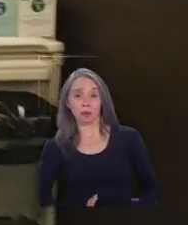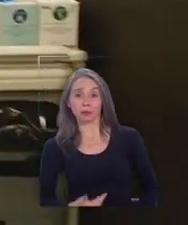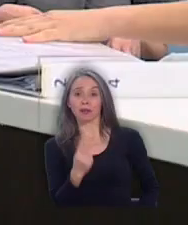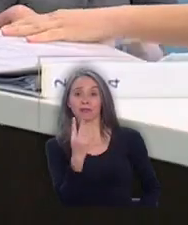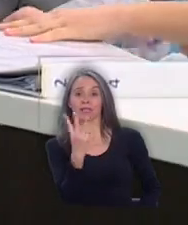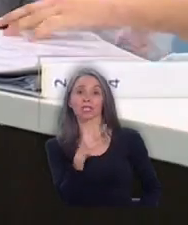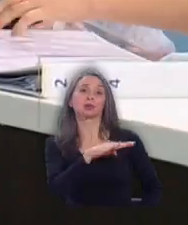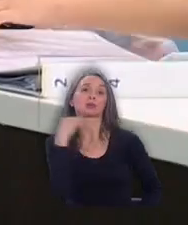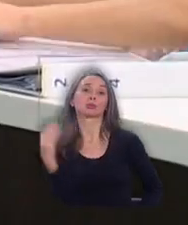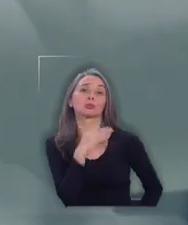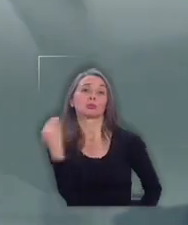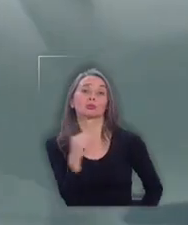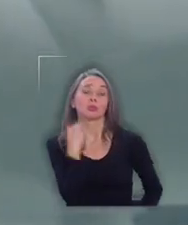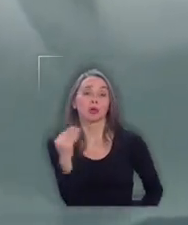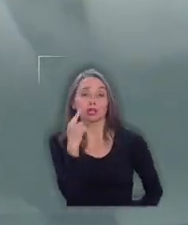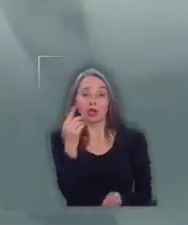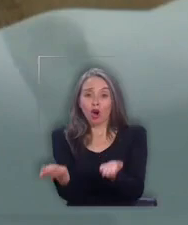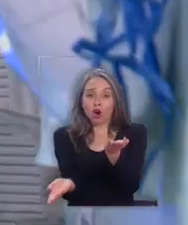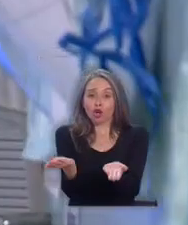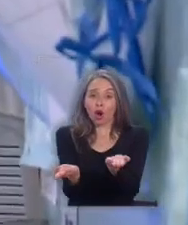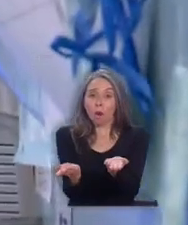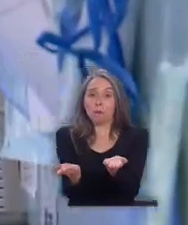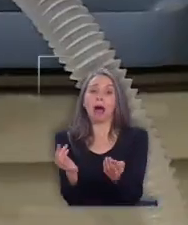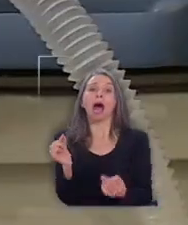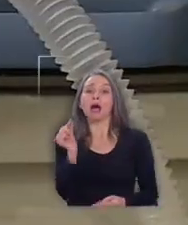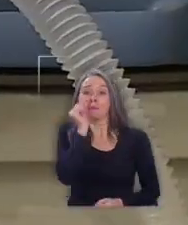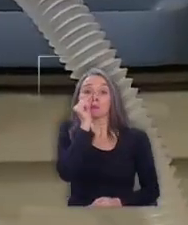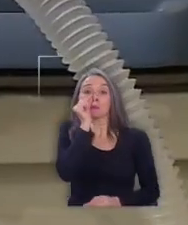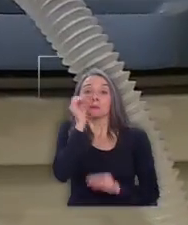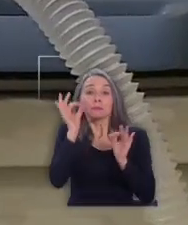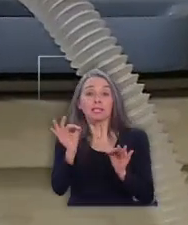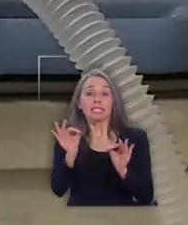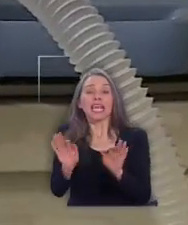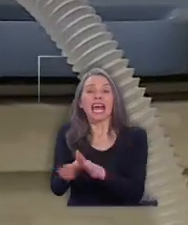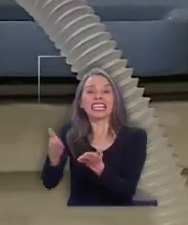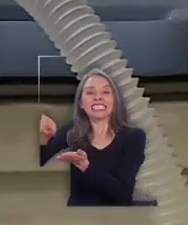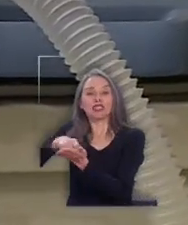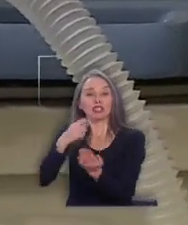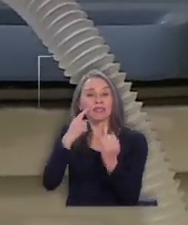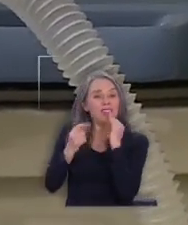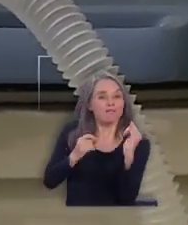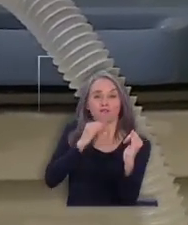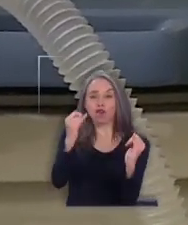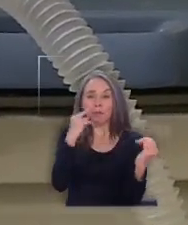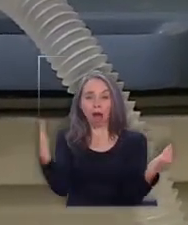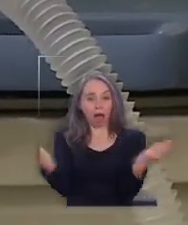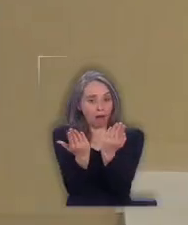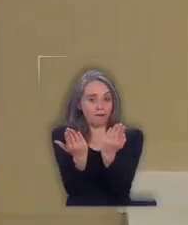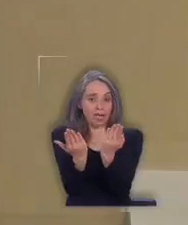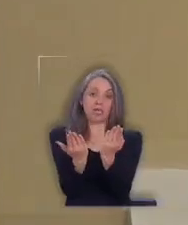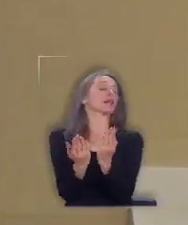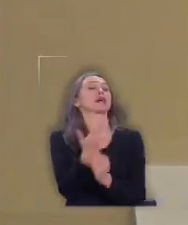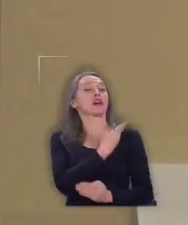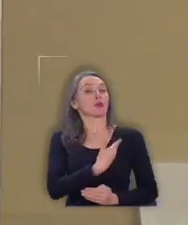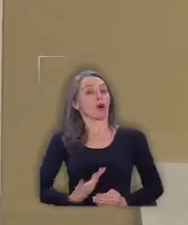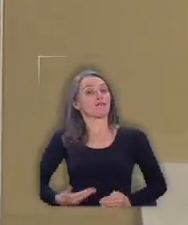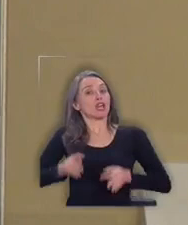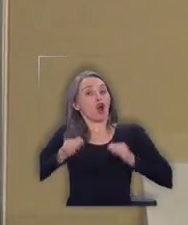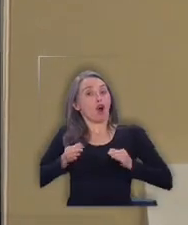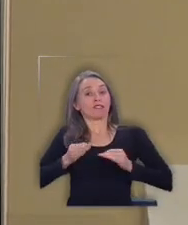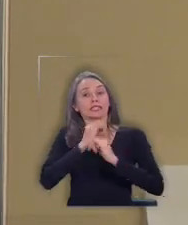víctimas fatales, cotejadas por PCR y registro civil. Así, bajo ese criterio, los datos oficiales